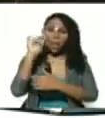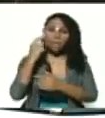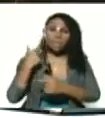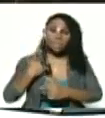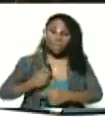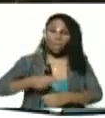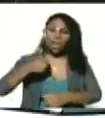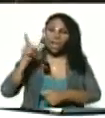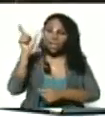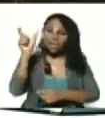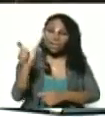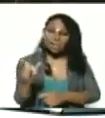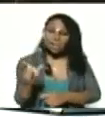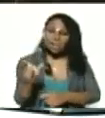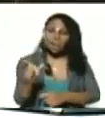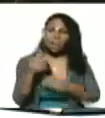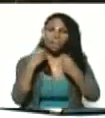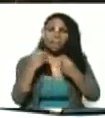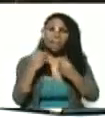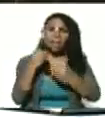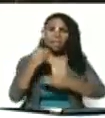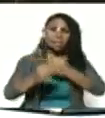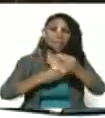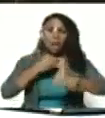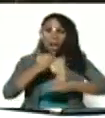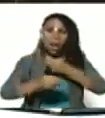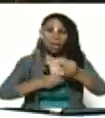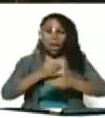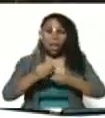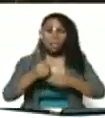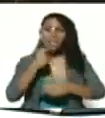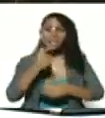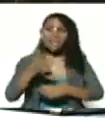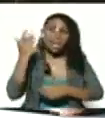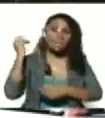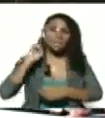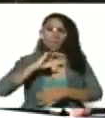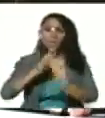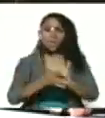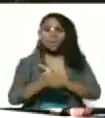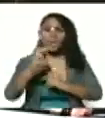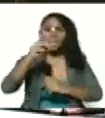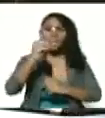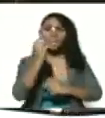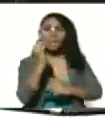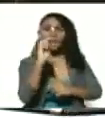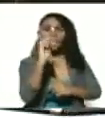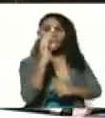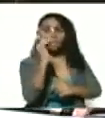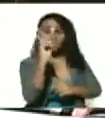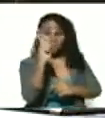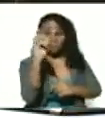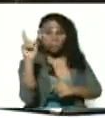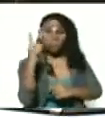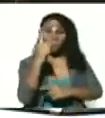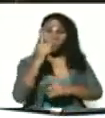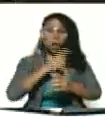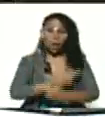para que sean. Decía José Martín, nuestro apóstol, uno de los libertadores